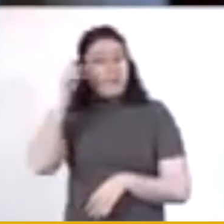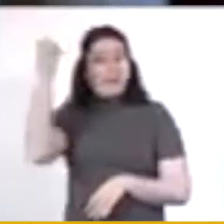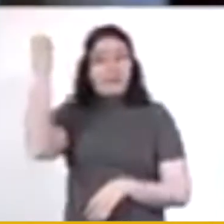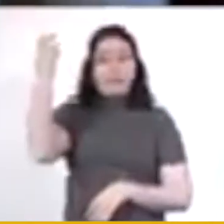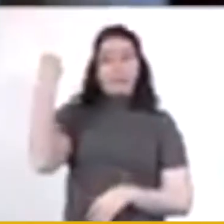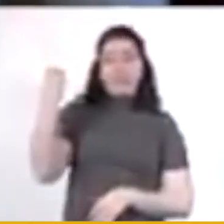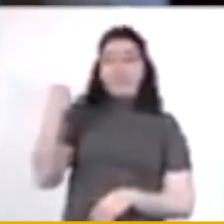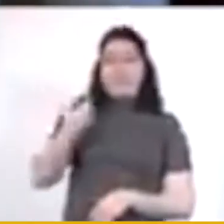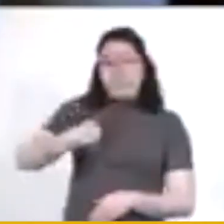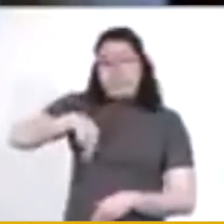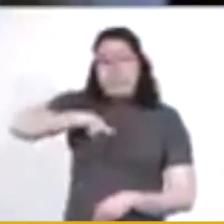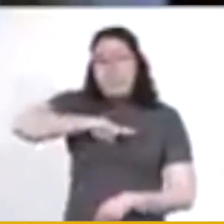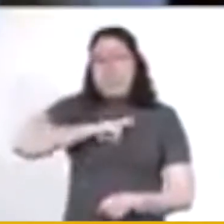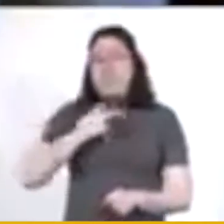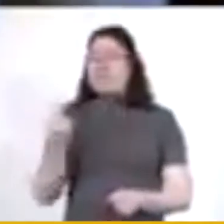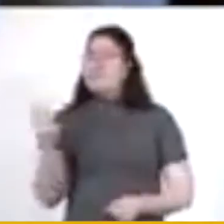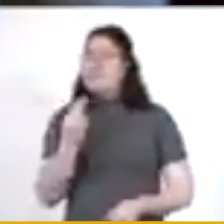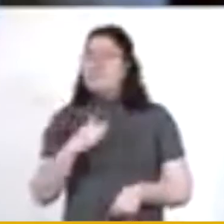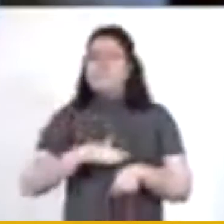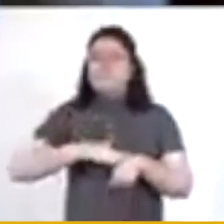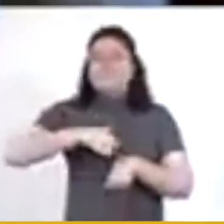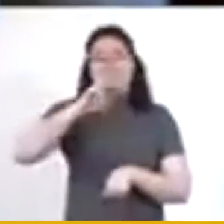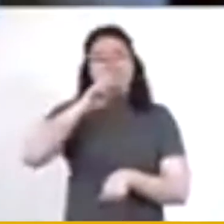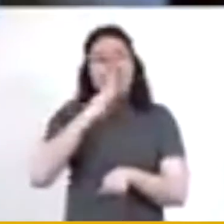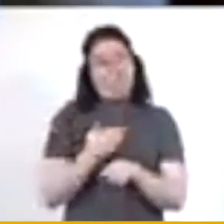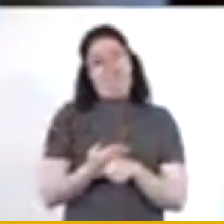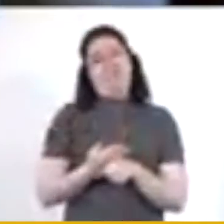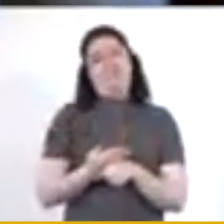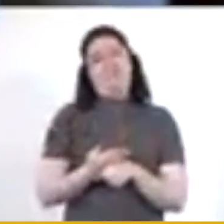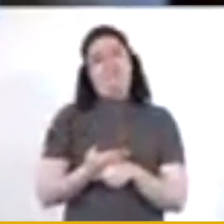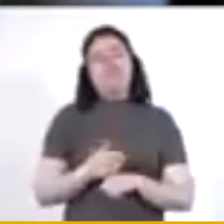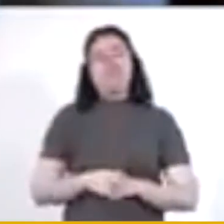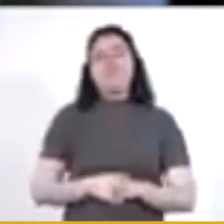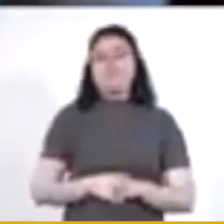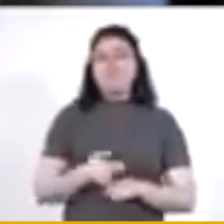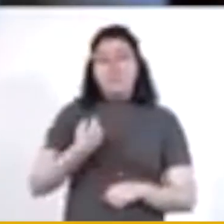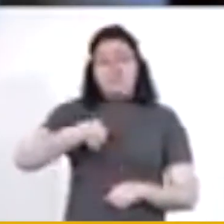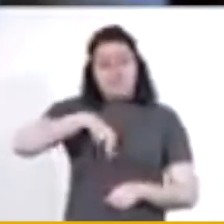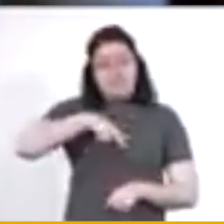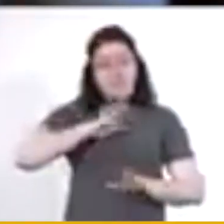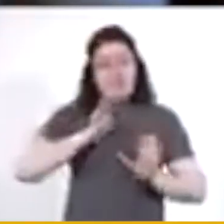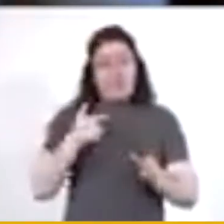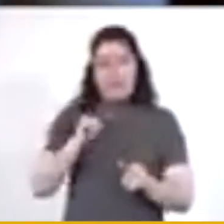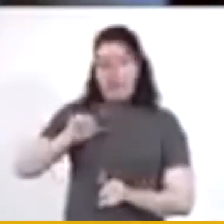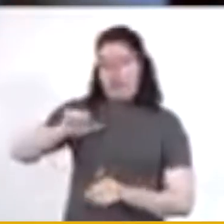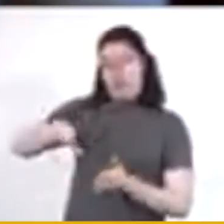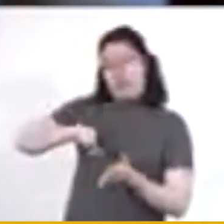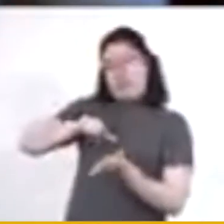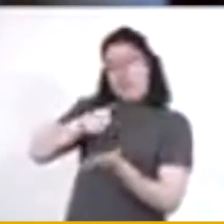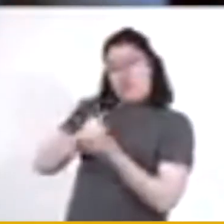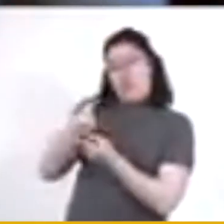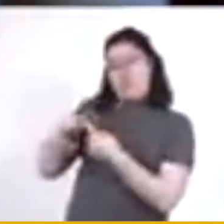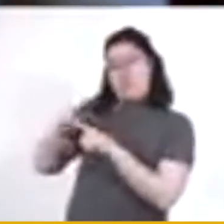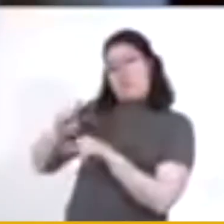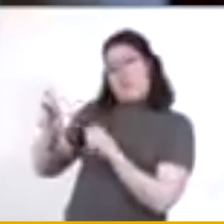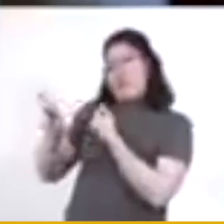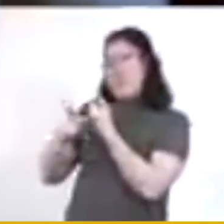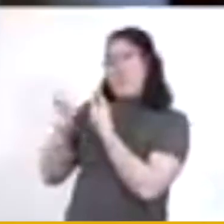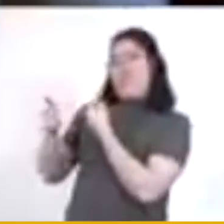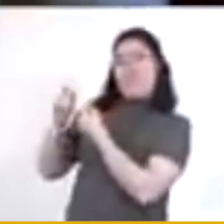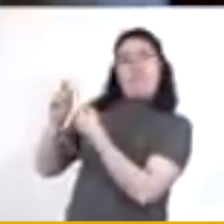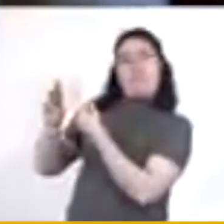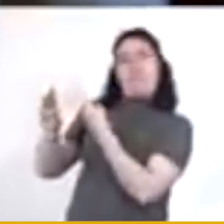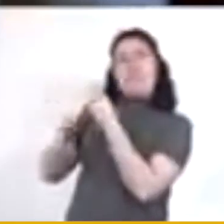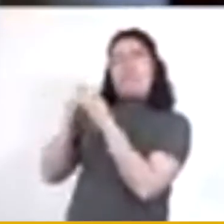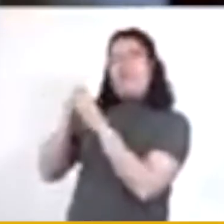naranja debemos ser todavía más responsables. Hemos visto como en otras ciudades del mundo la